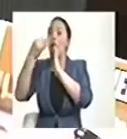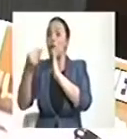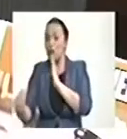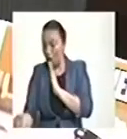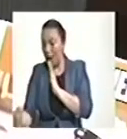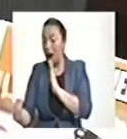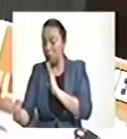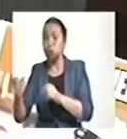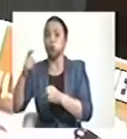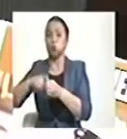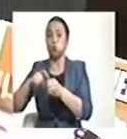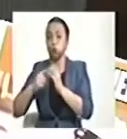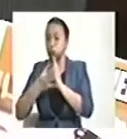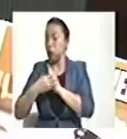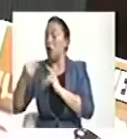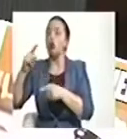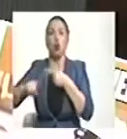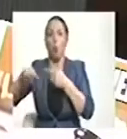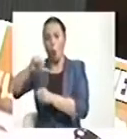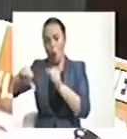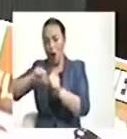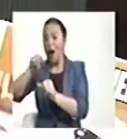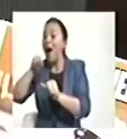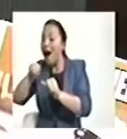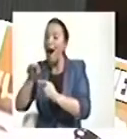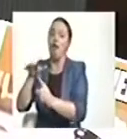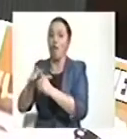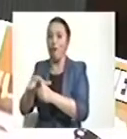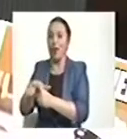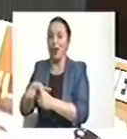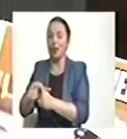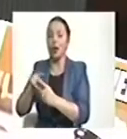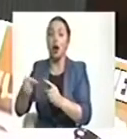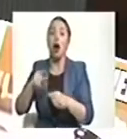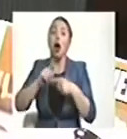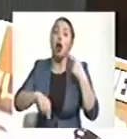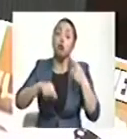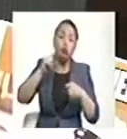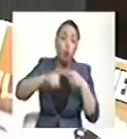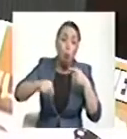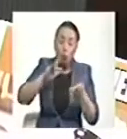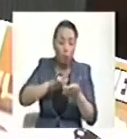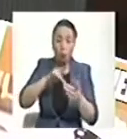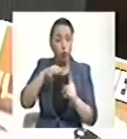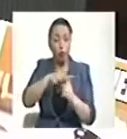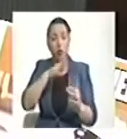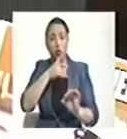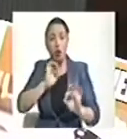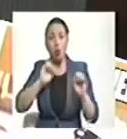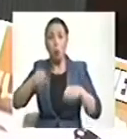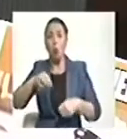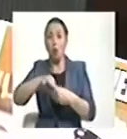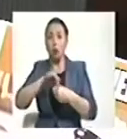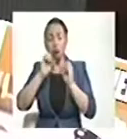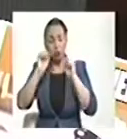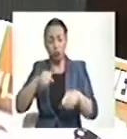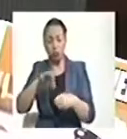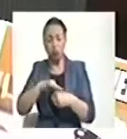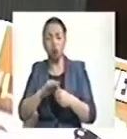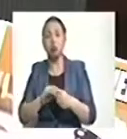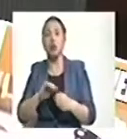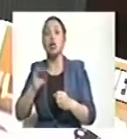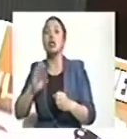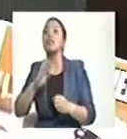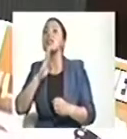están por fuera de manera irreemplazable. Los impedidos no afectan el quórum. Los impedidos pueden votar otros impedimentos. Estar